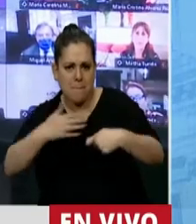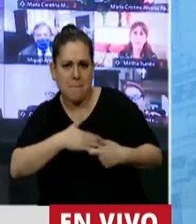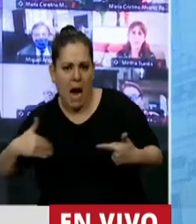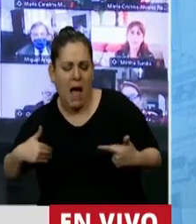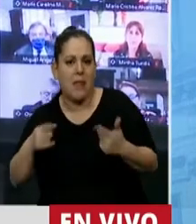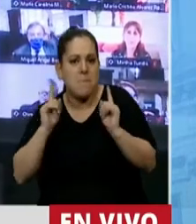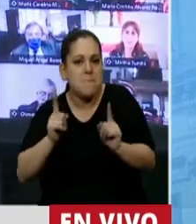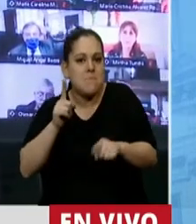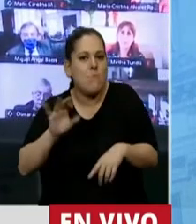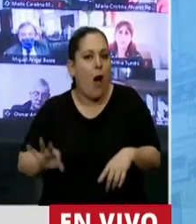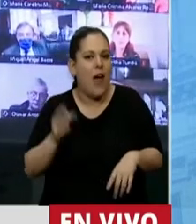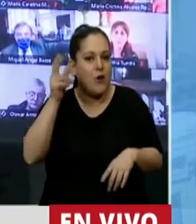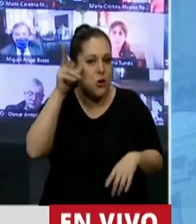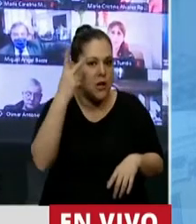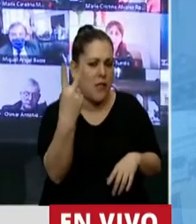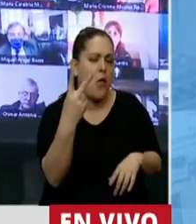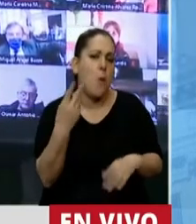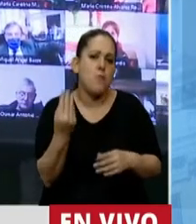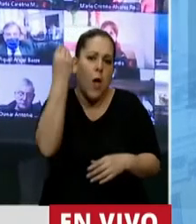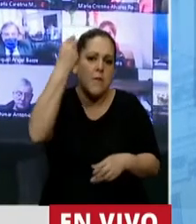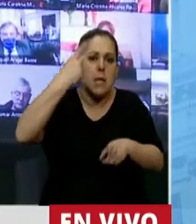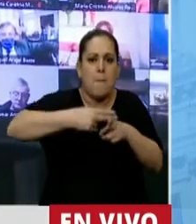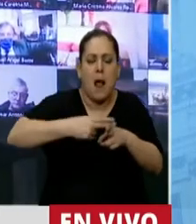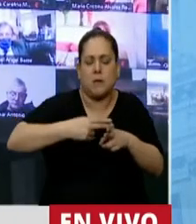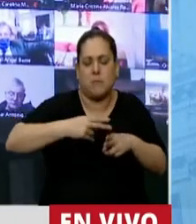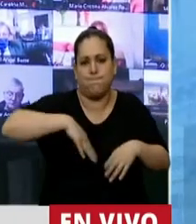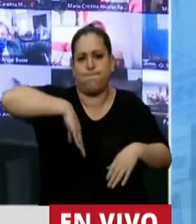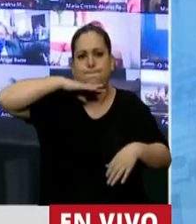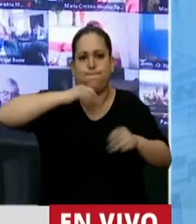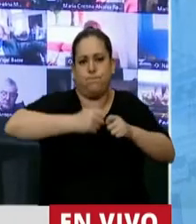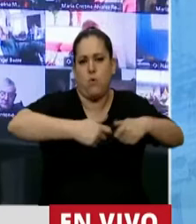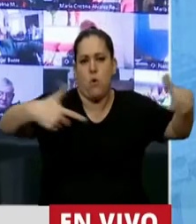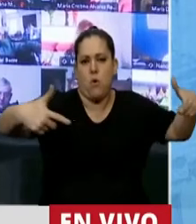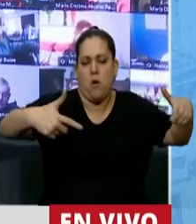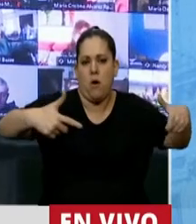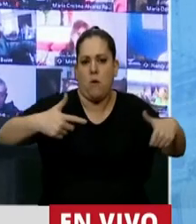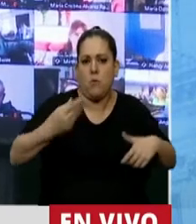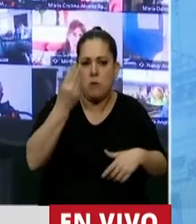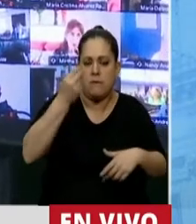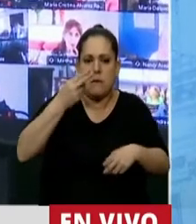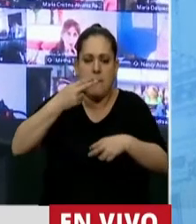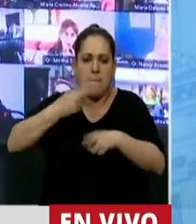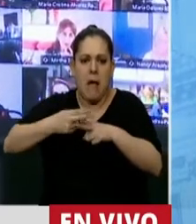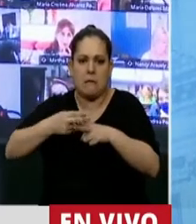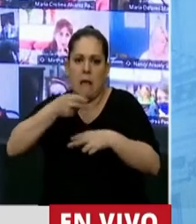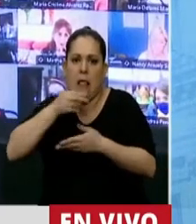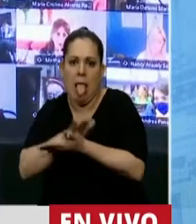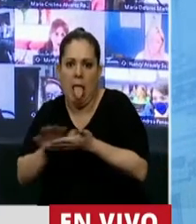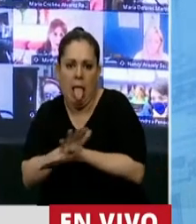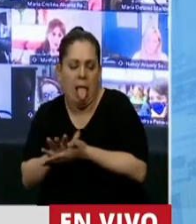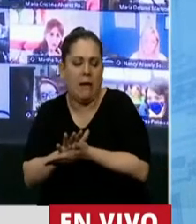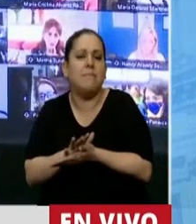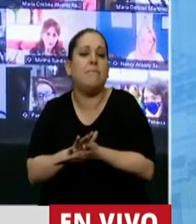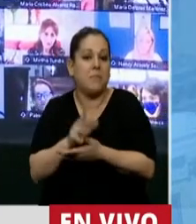plaza, porque las plazas a veces están llenas, a veces están vacías, lo que nunca hay que hacer es estar en la plaza equivocada. Y en el abril del